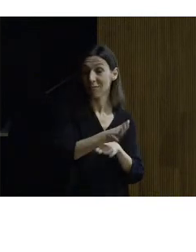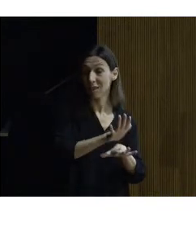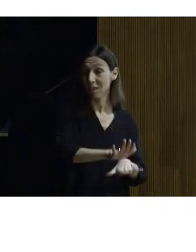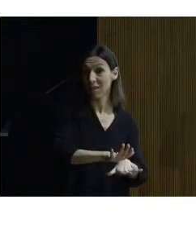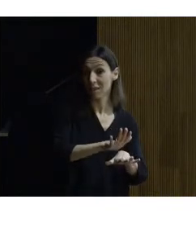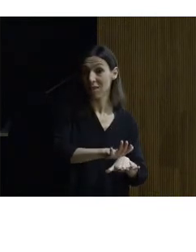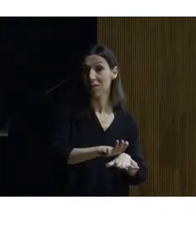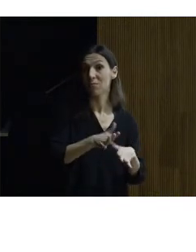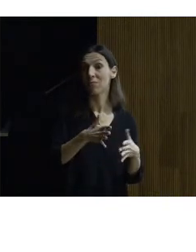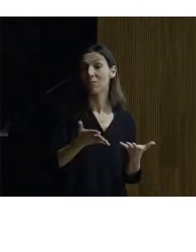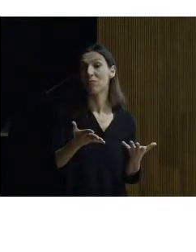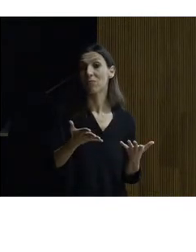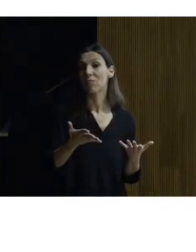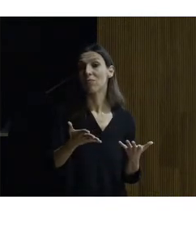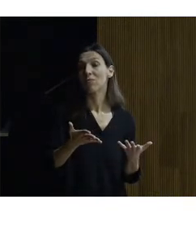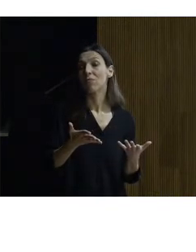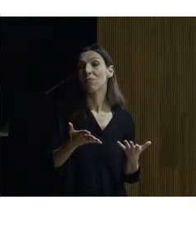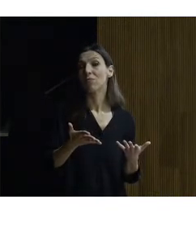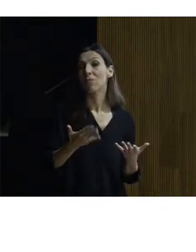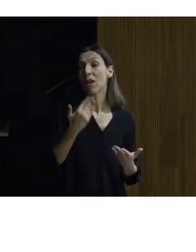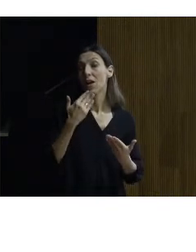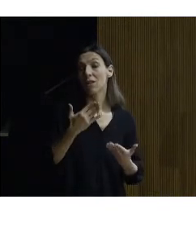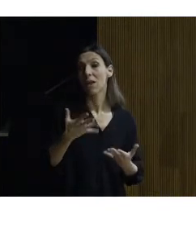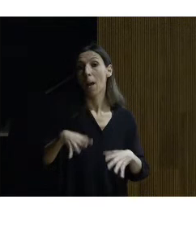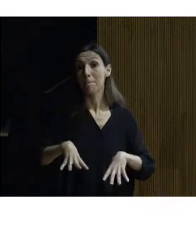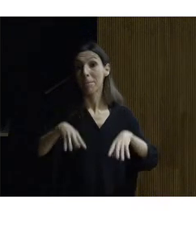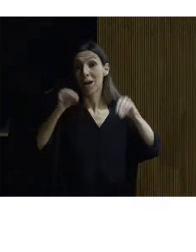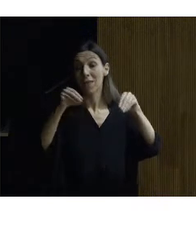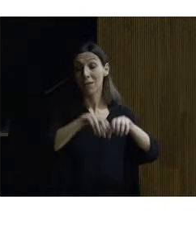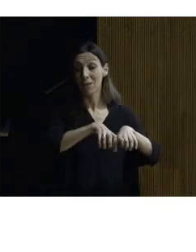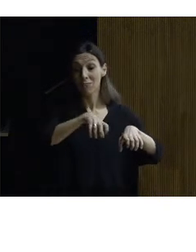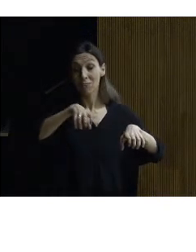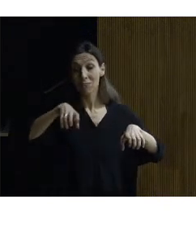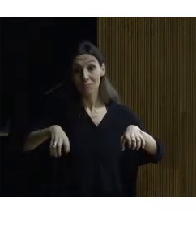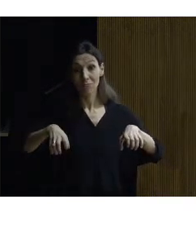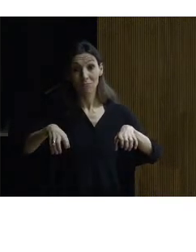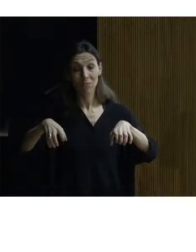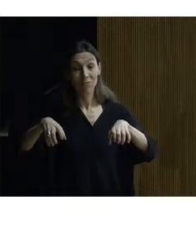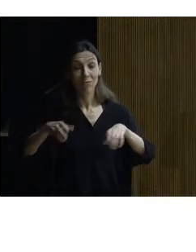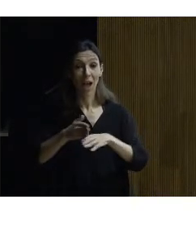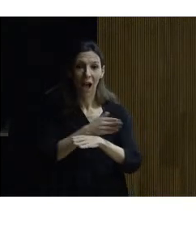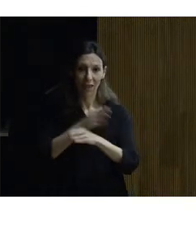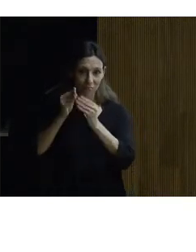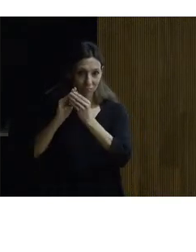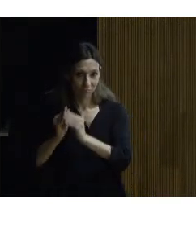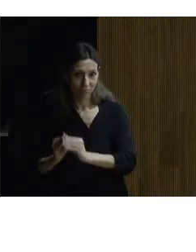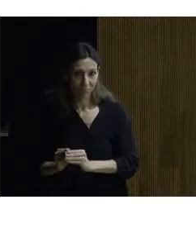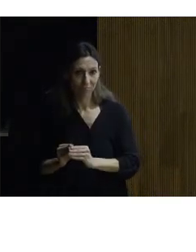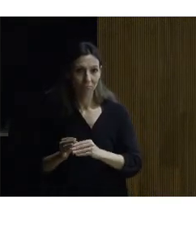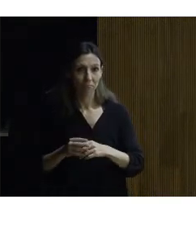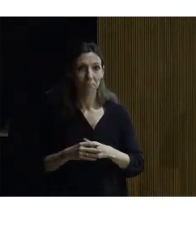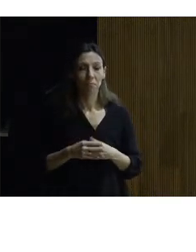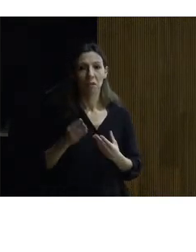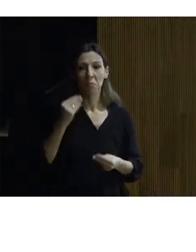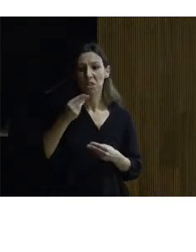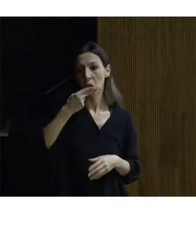mediante un palacete adosado que proyectaron en aquel hogar me parece